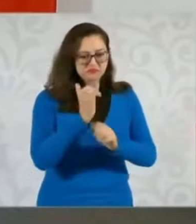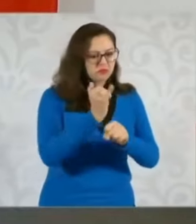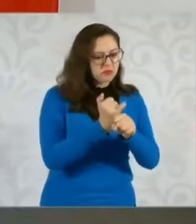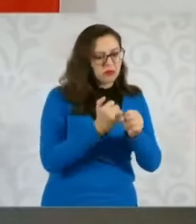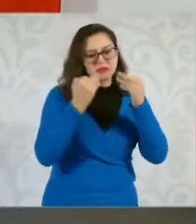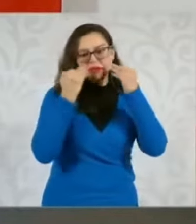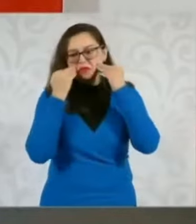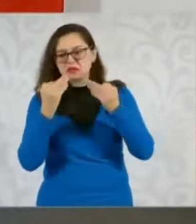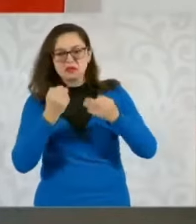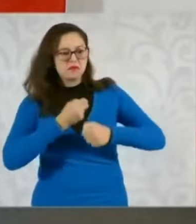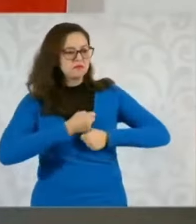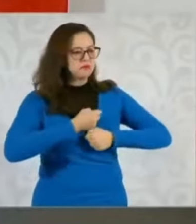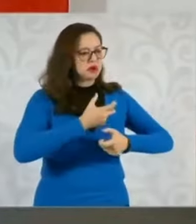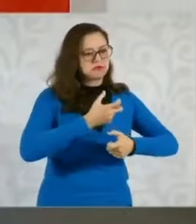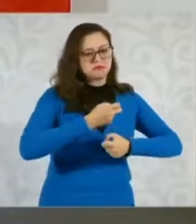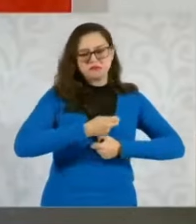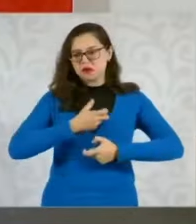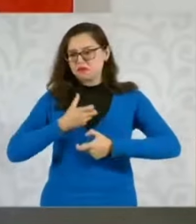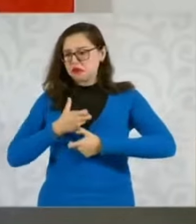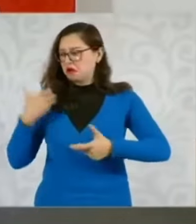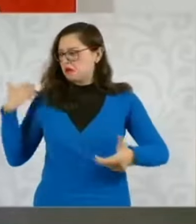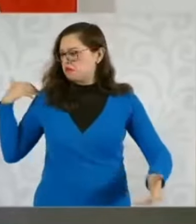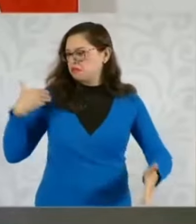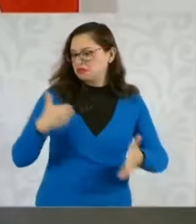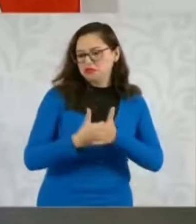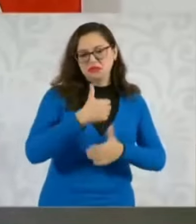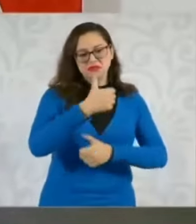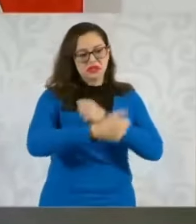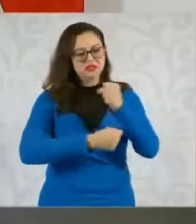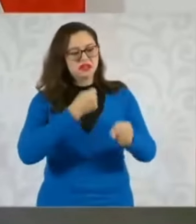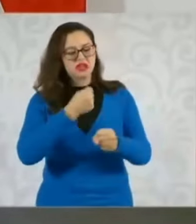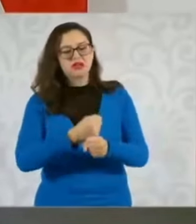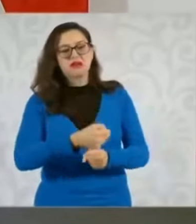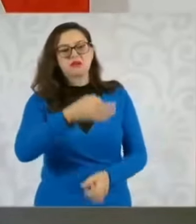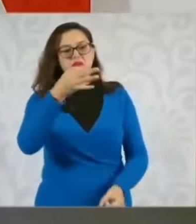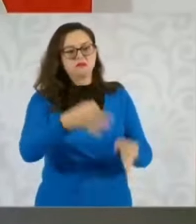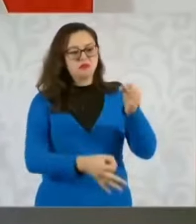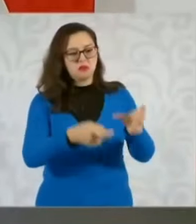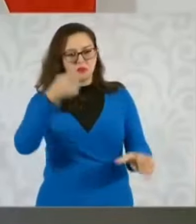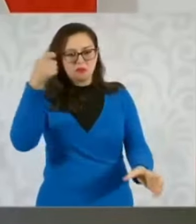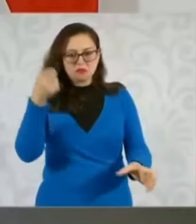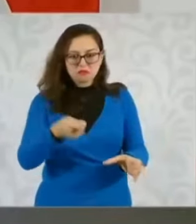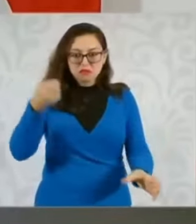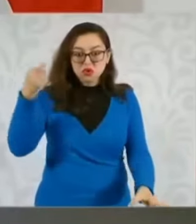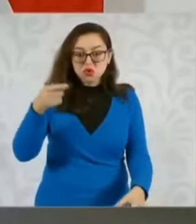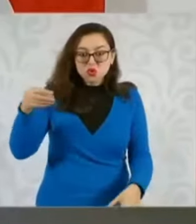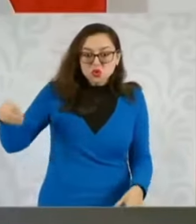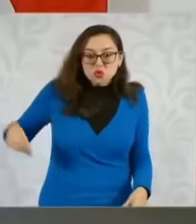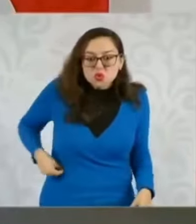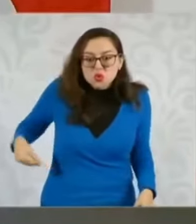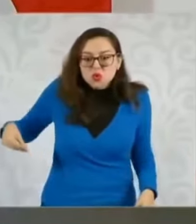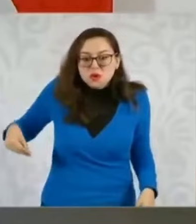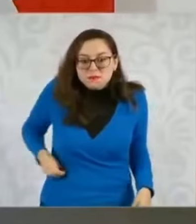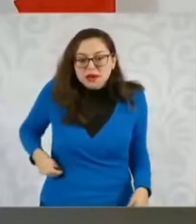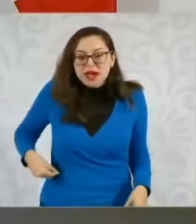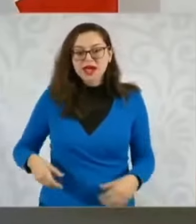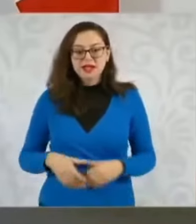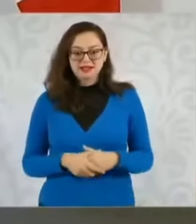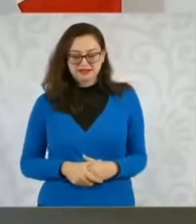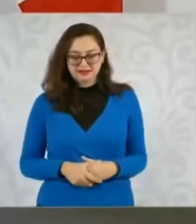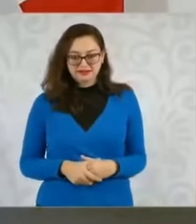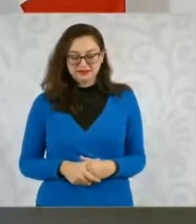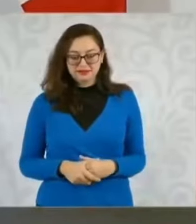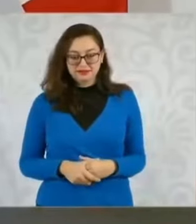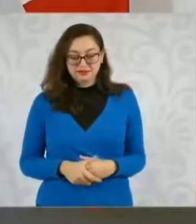testigos como para declararlo culpable y las palabras del juez. Y